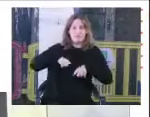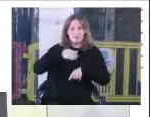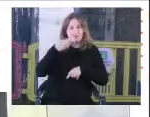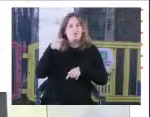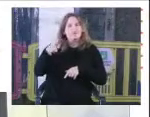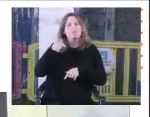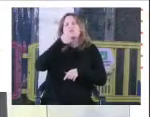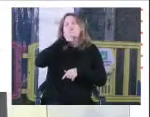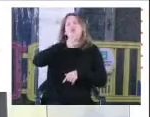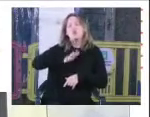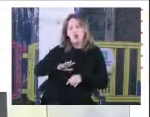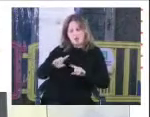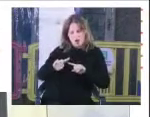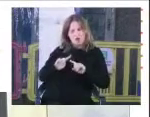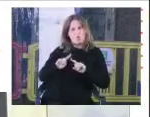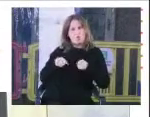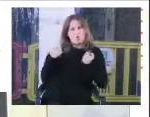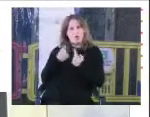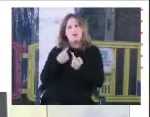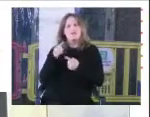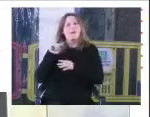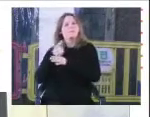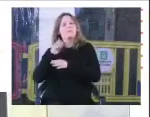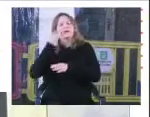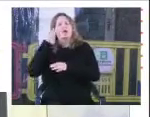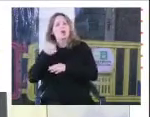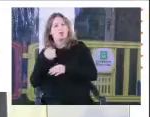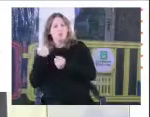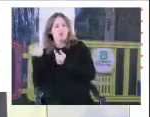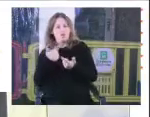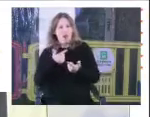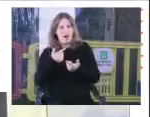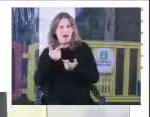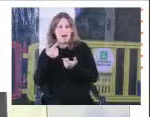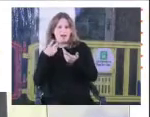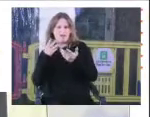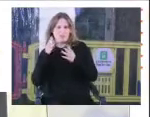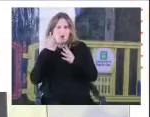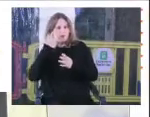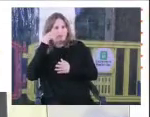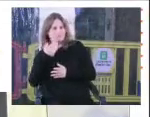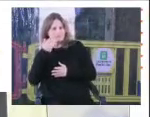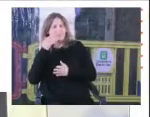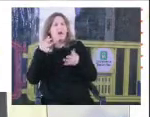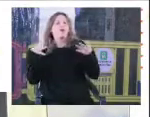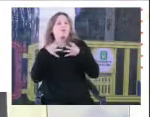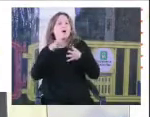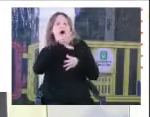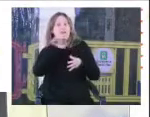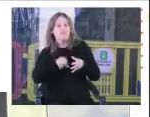parte de la historia de nuestra primer reparación del Estado uruguayo hacia el colectivo afro-uruguayo. Entonces para nosotros es